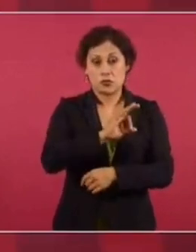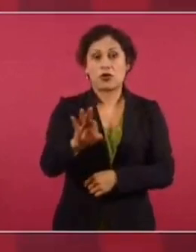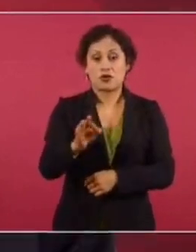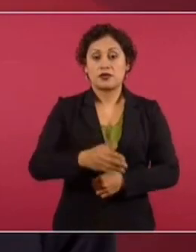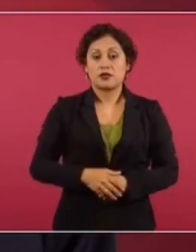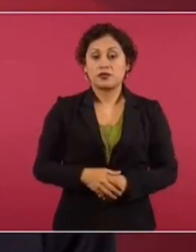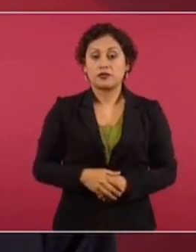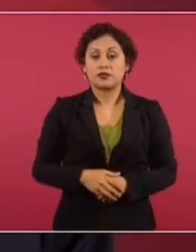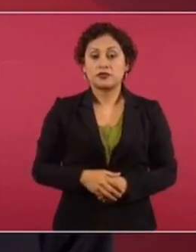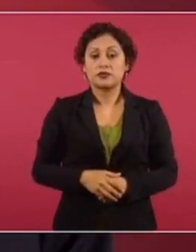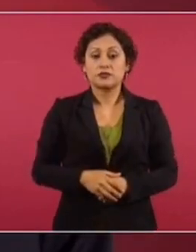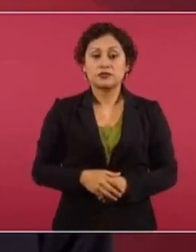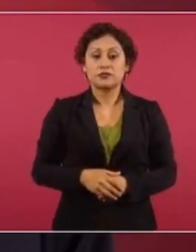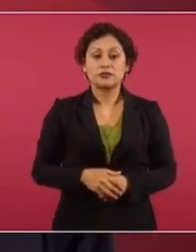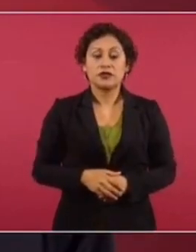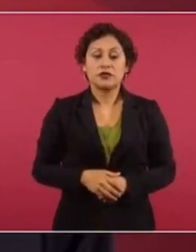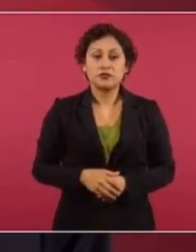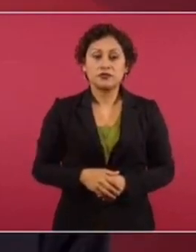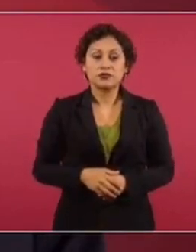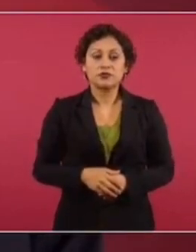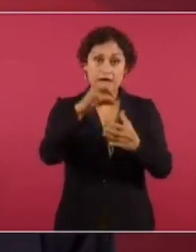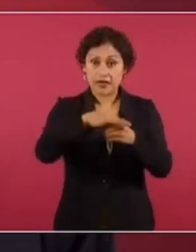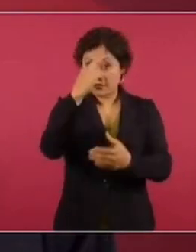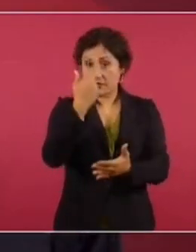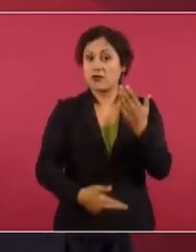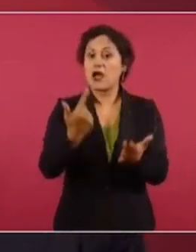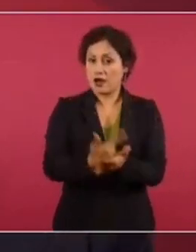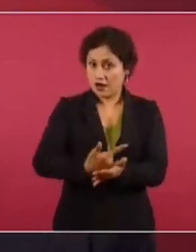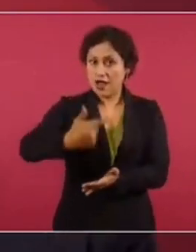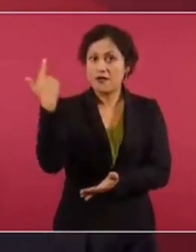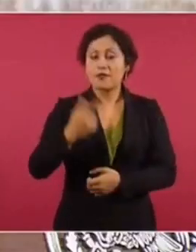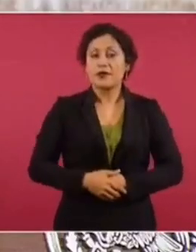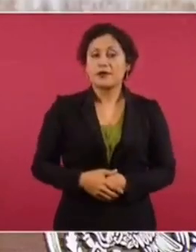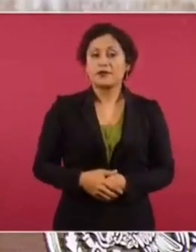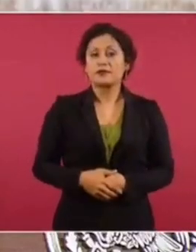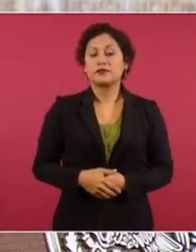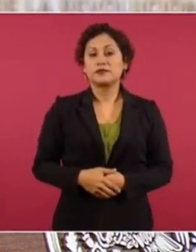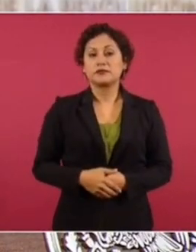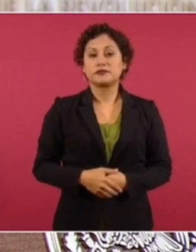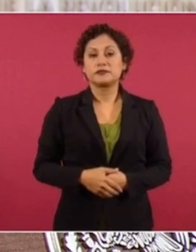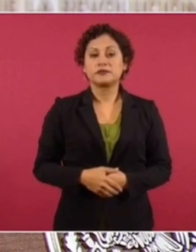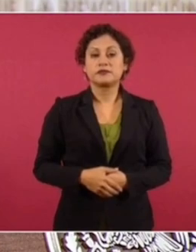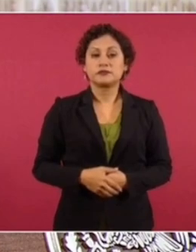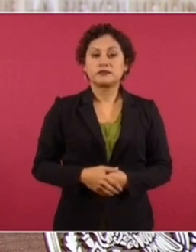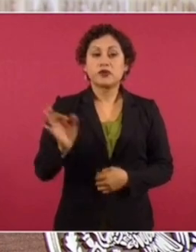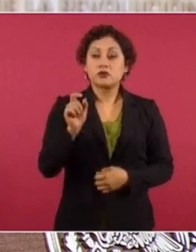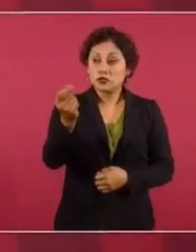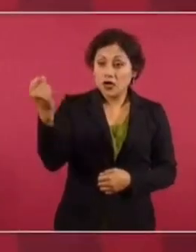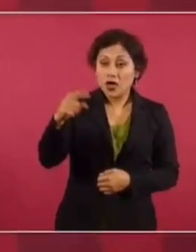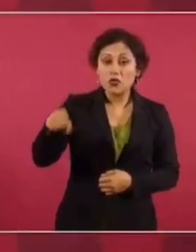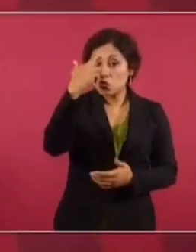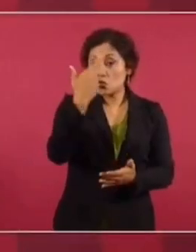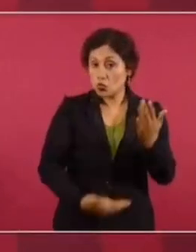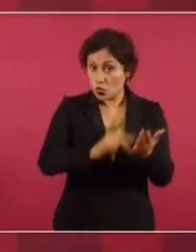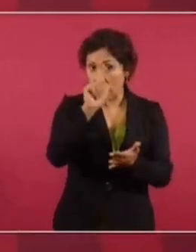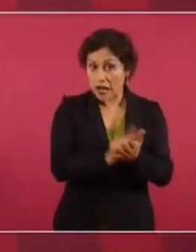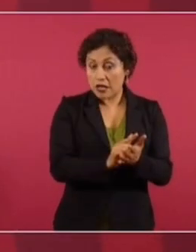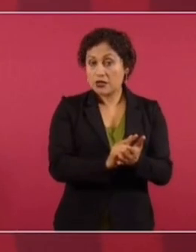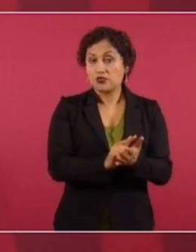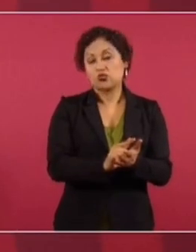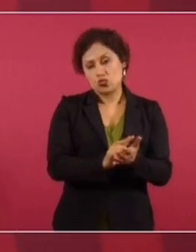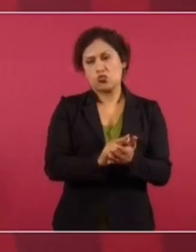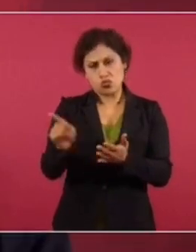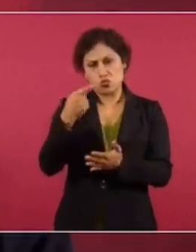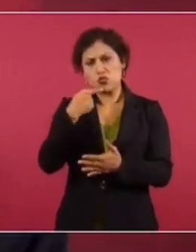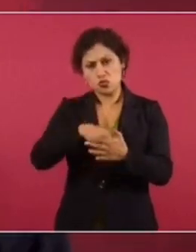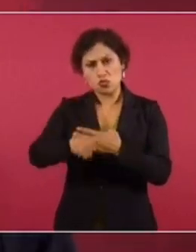Y ahora los delitos electorales son delitos graves. Entonces, si alguien está violando la ley, se